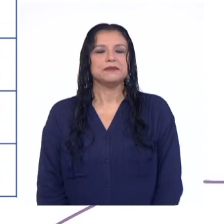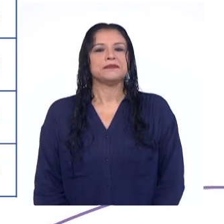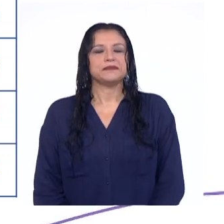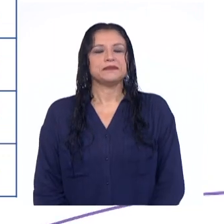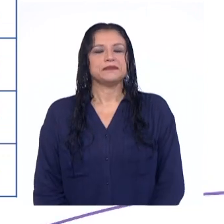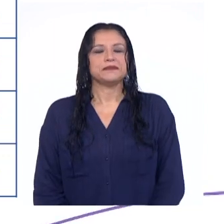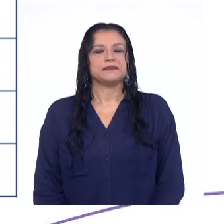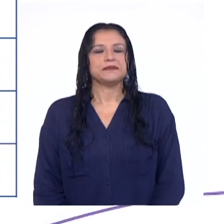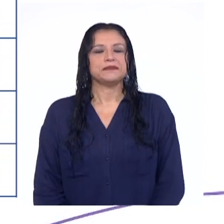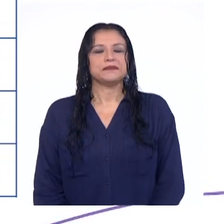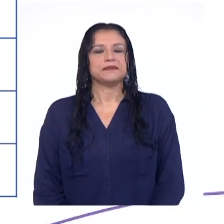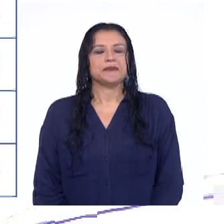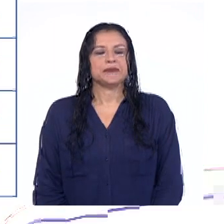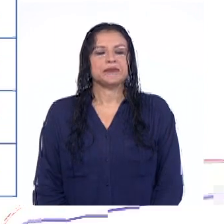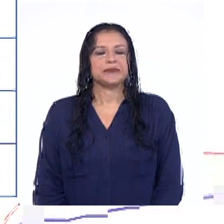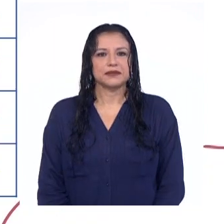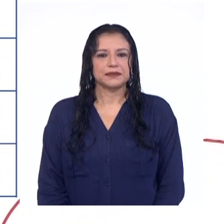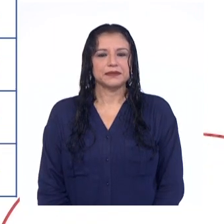¿Qué